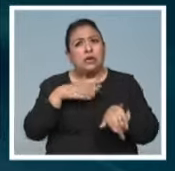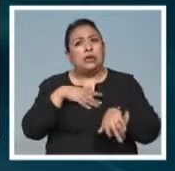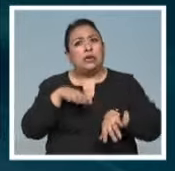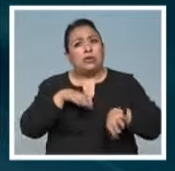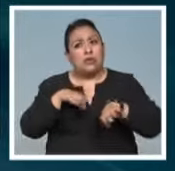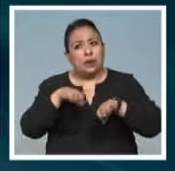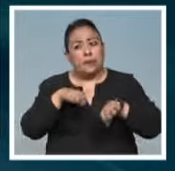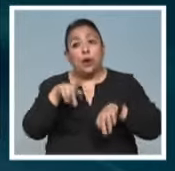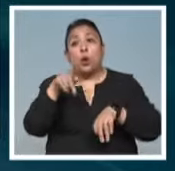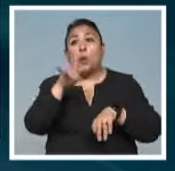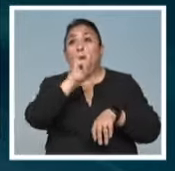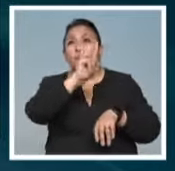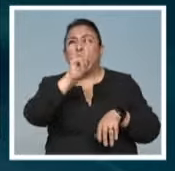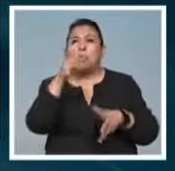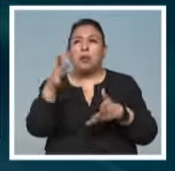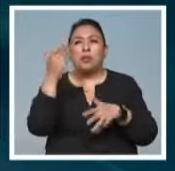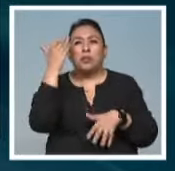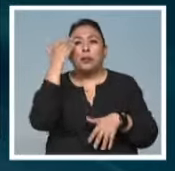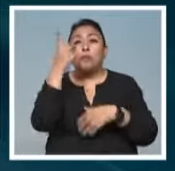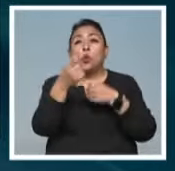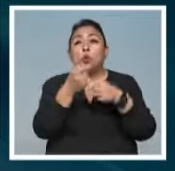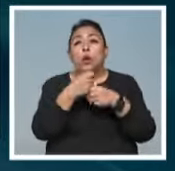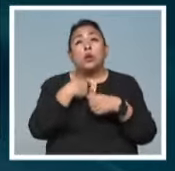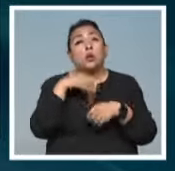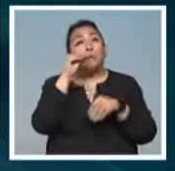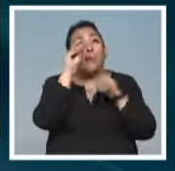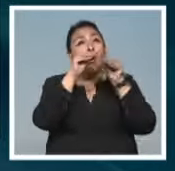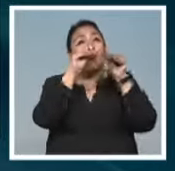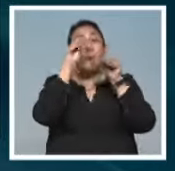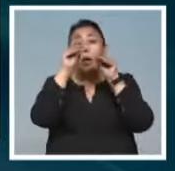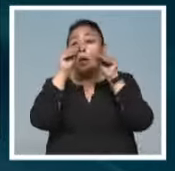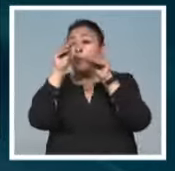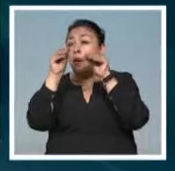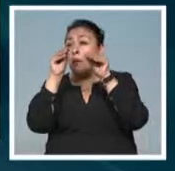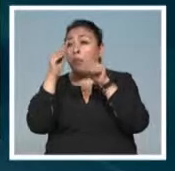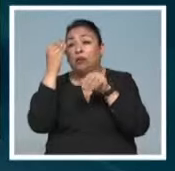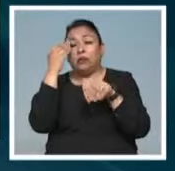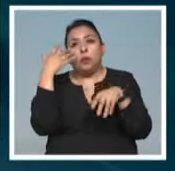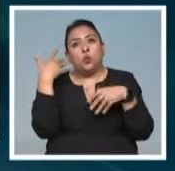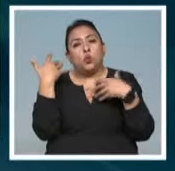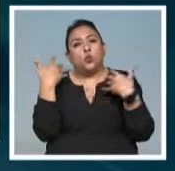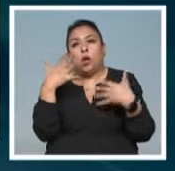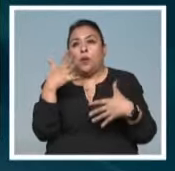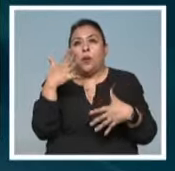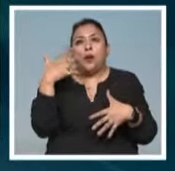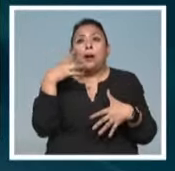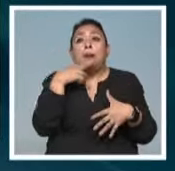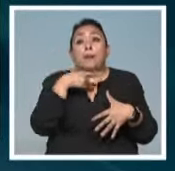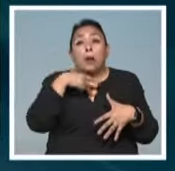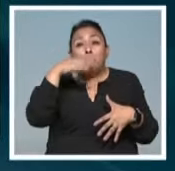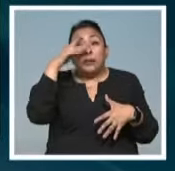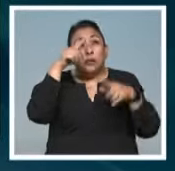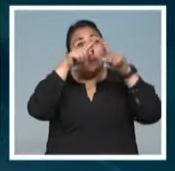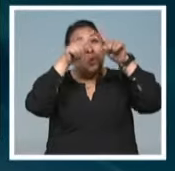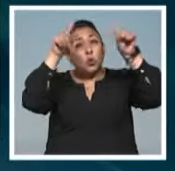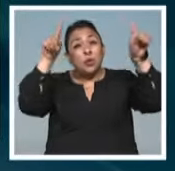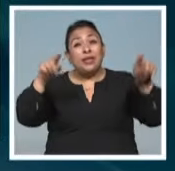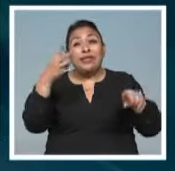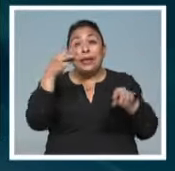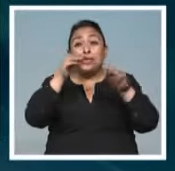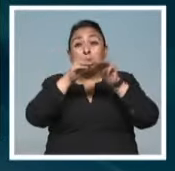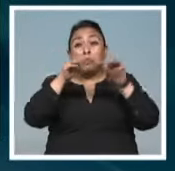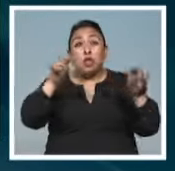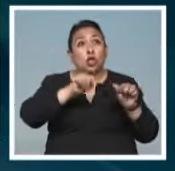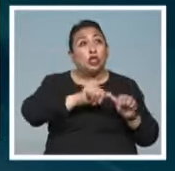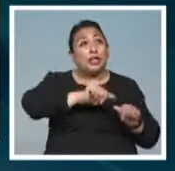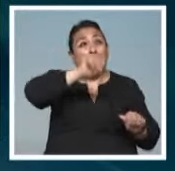El mural tomó alrededor de un año para su elaboración, un tiempo récord si consideramos que mide más de tres metros de